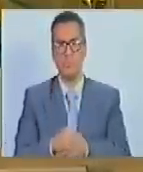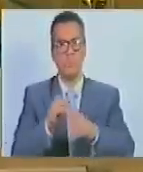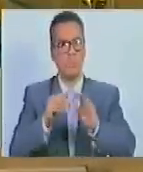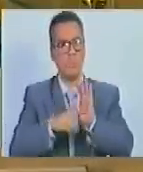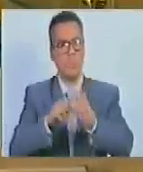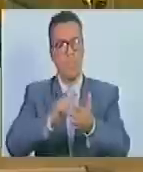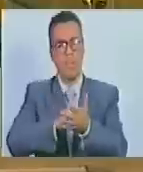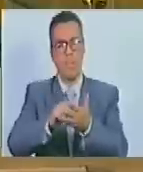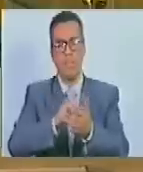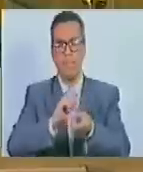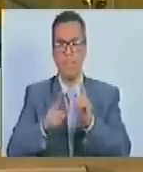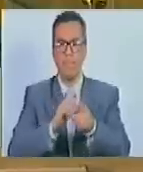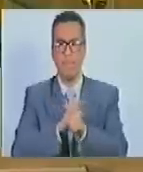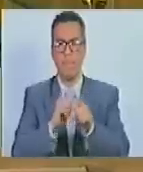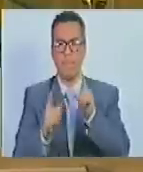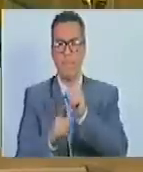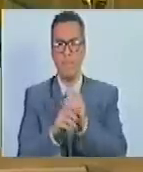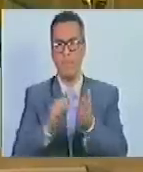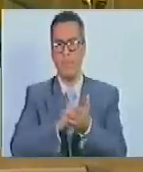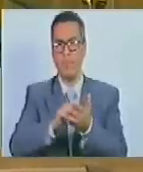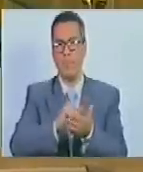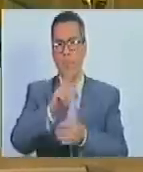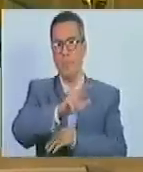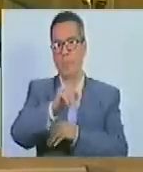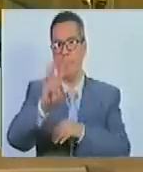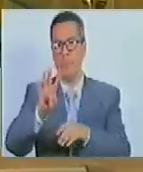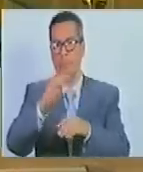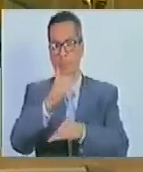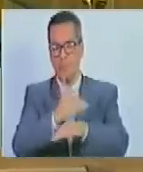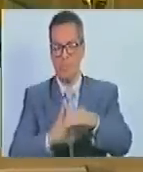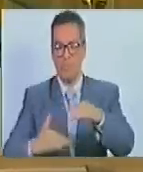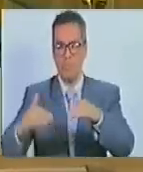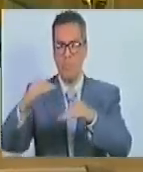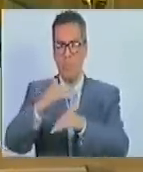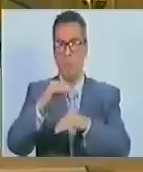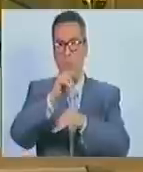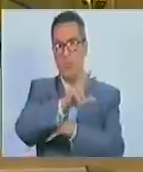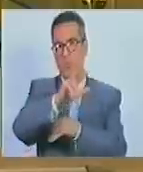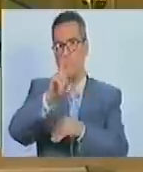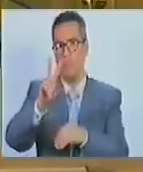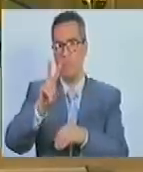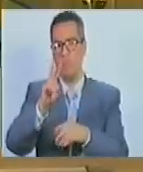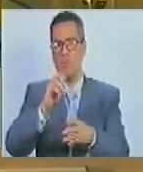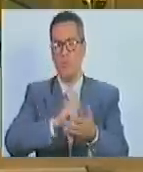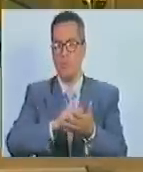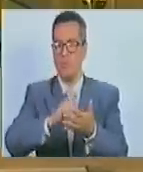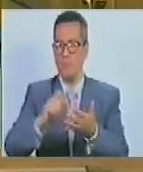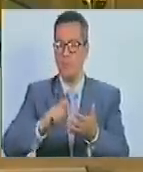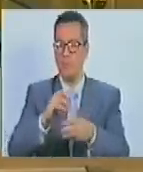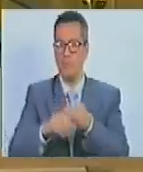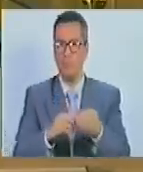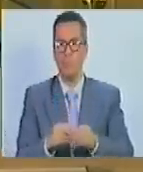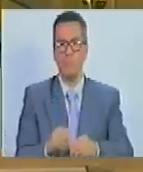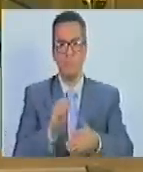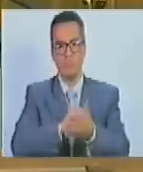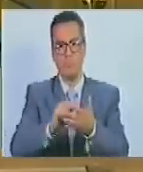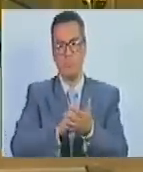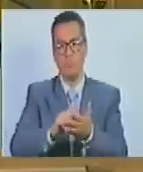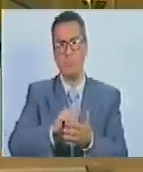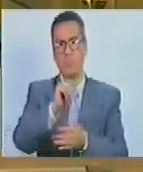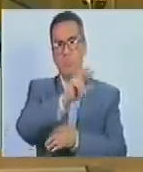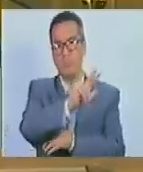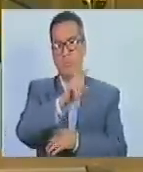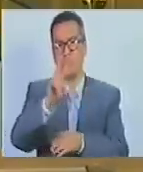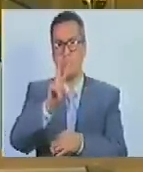propone aprobar con modificación el contenido del artículo 34 que pasa a ser el artículo 32, quedando redactado de la siguiente manera. Artículo 32.